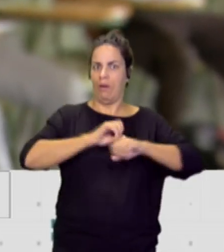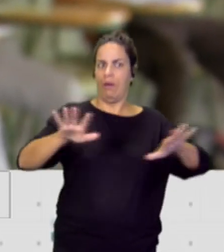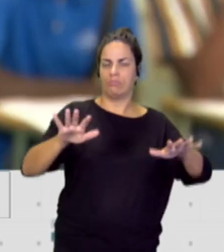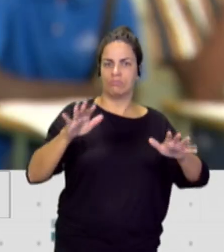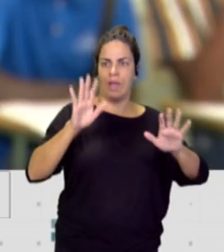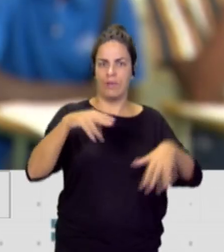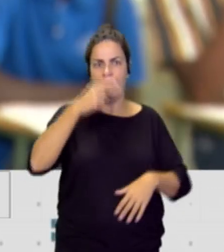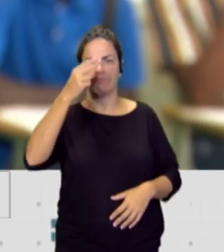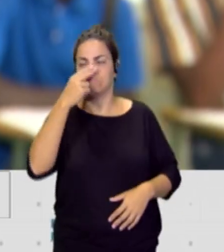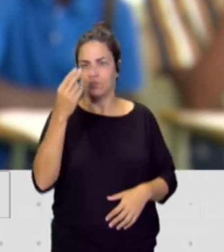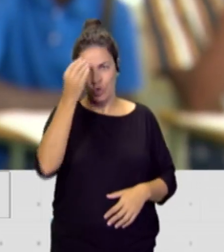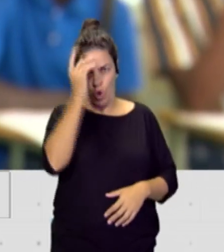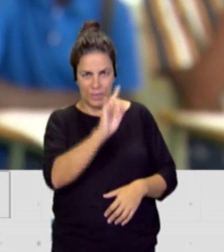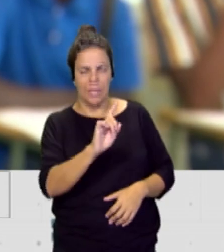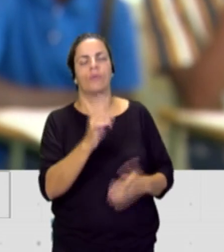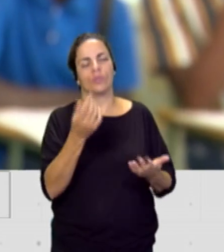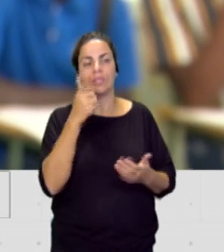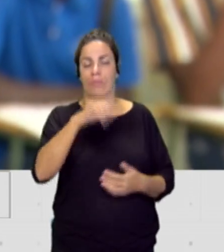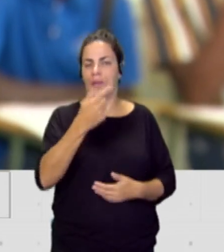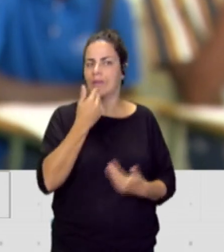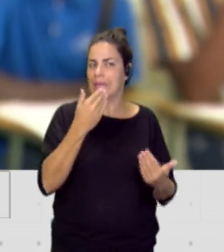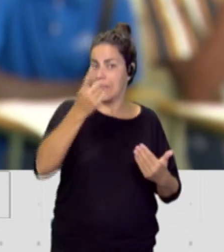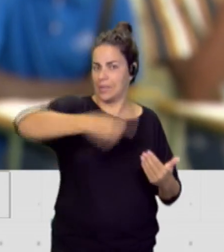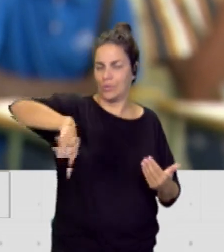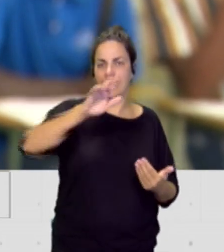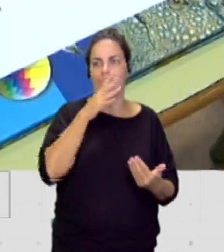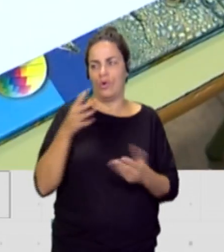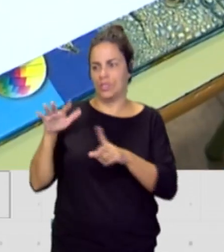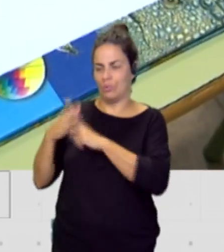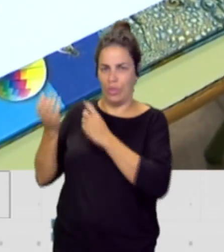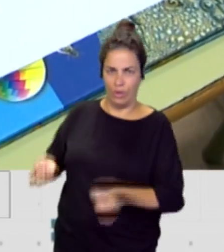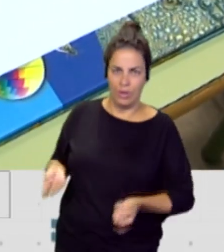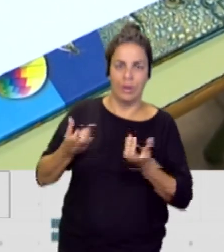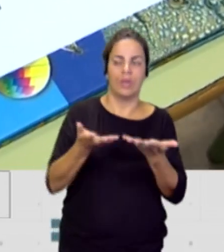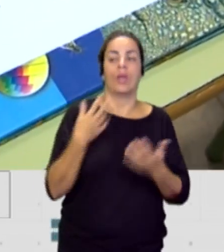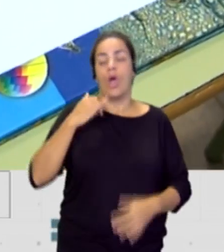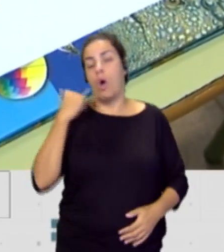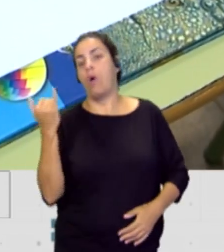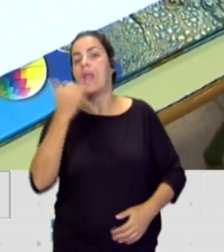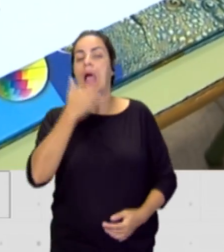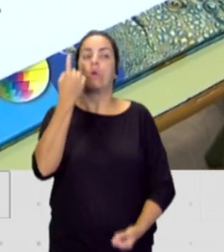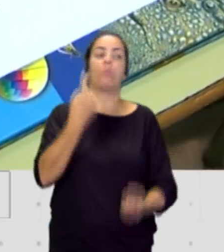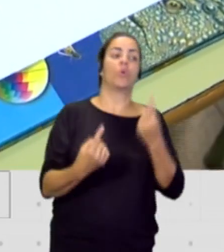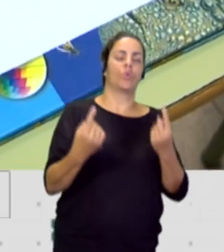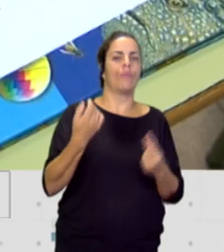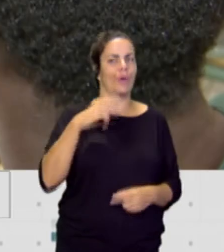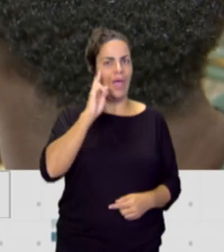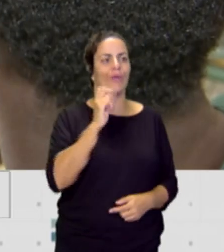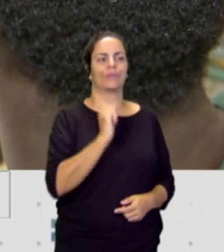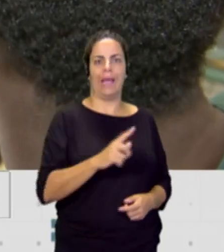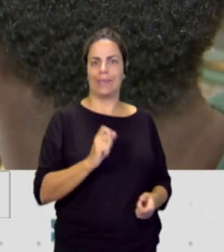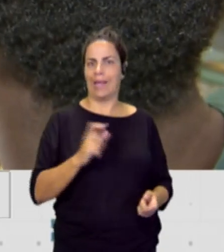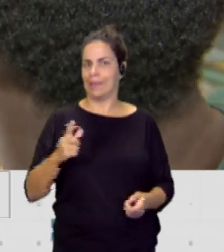agradecer también que ustedes se hagan eco de esta situación, que ojalá que fuera puntual, pero comienza a ser más generalizada. Sí, lo que me decían